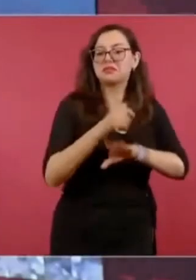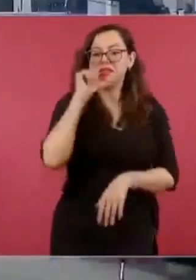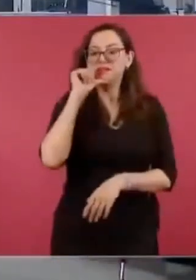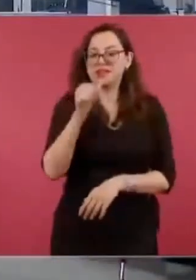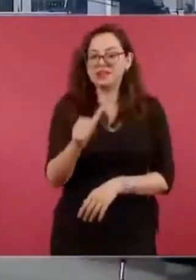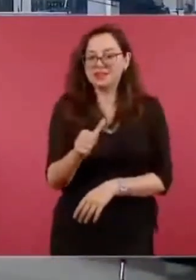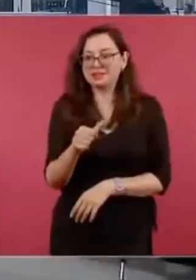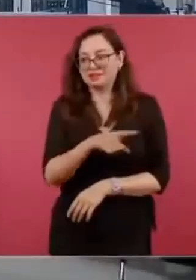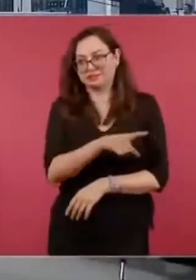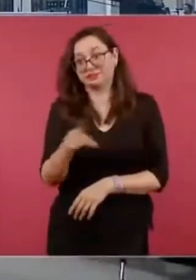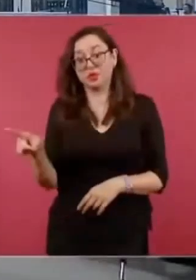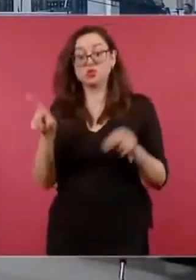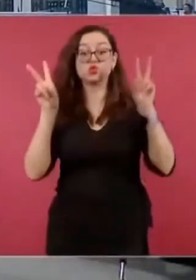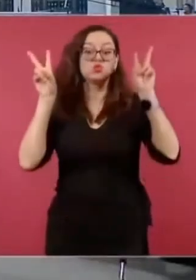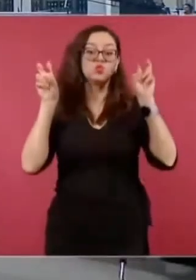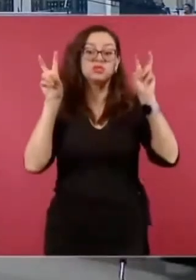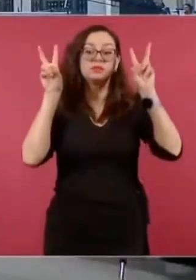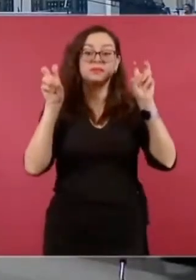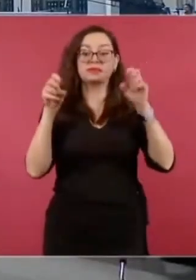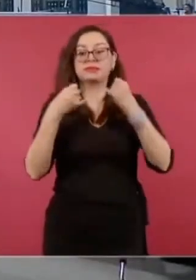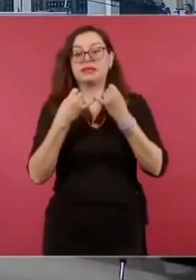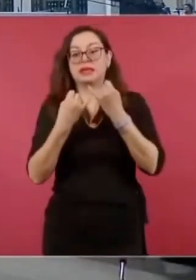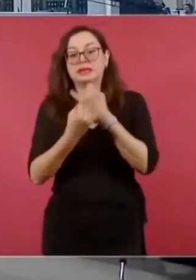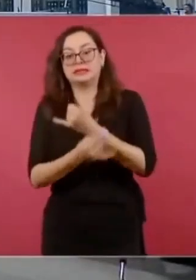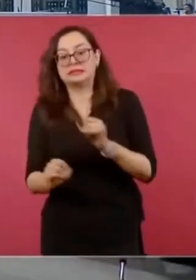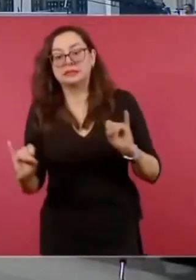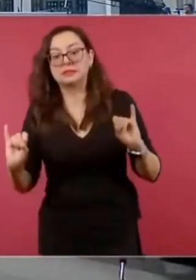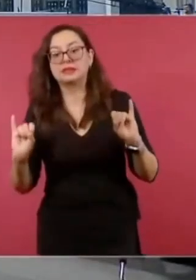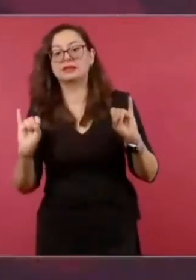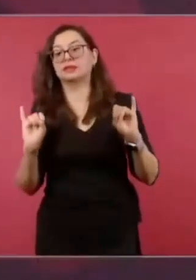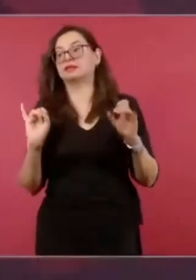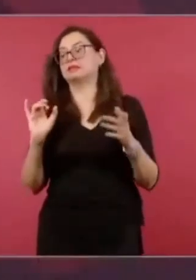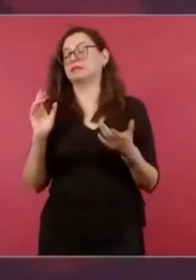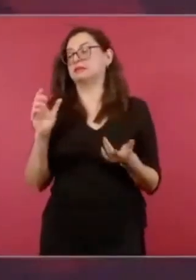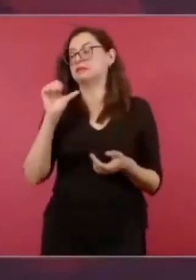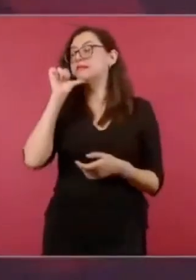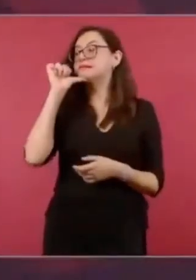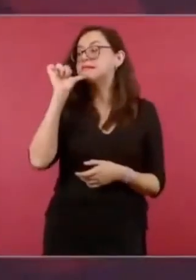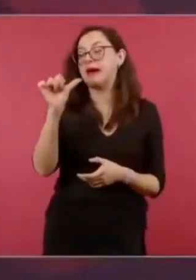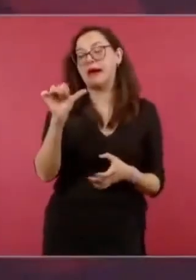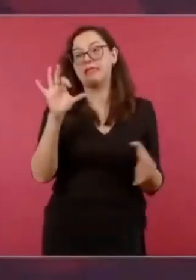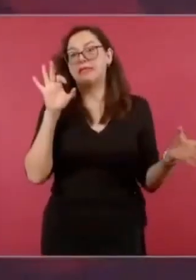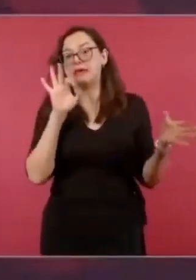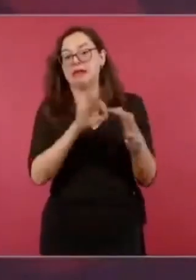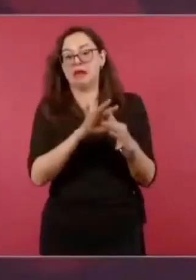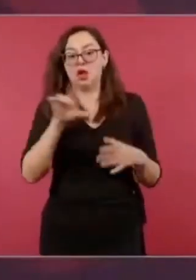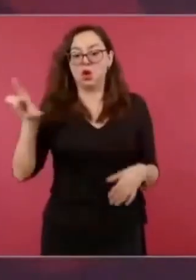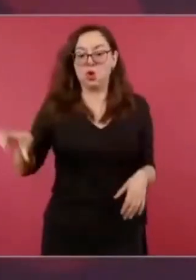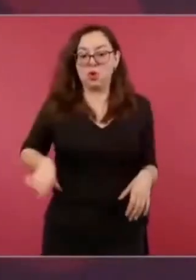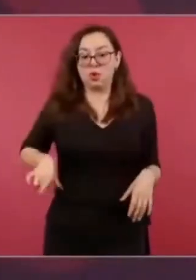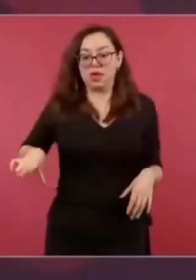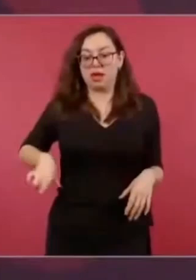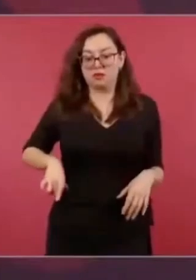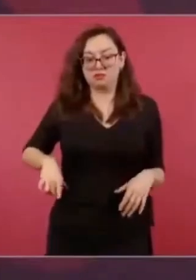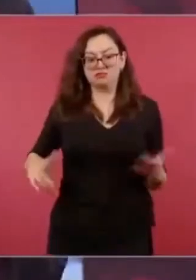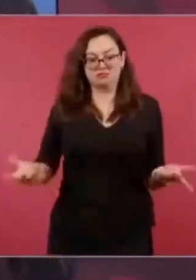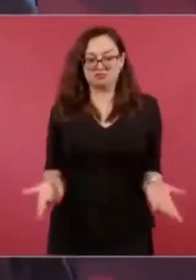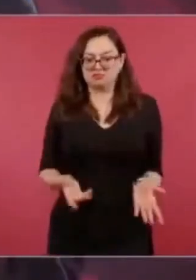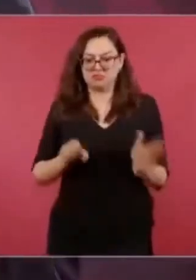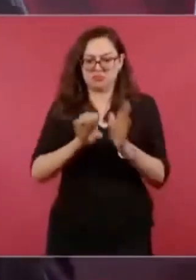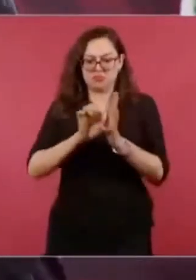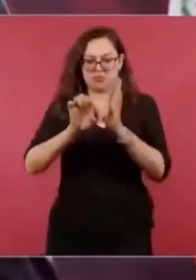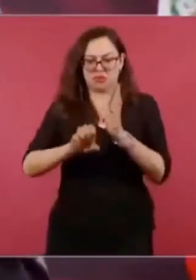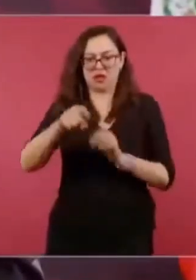Bueno, aquí hemos hablado ya de cómo el gobierno de Estados Unidos está